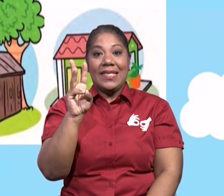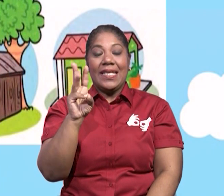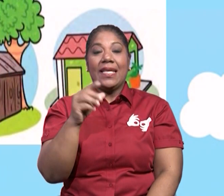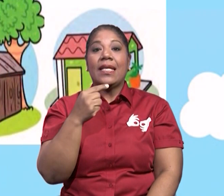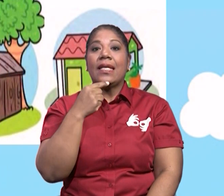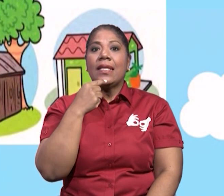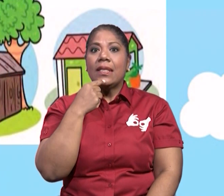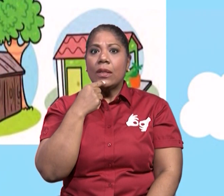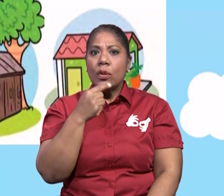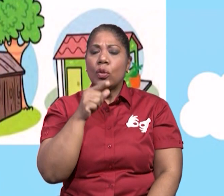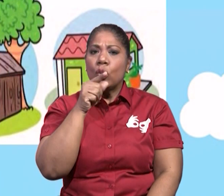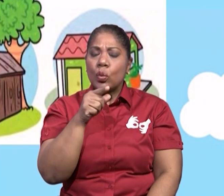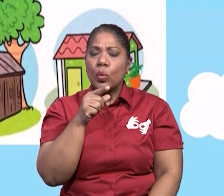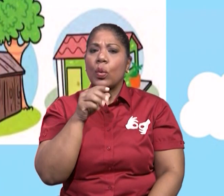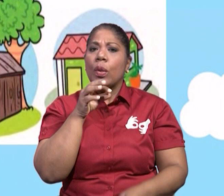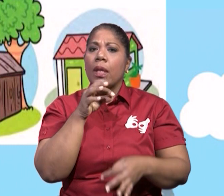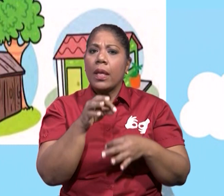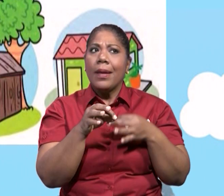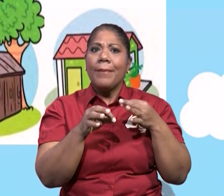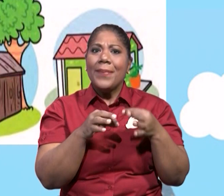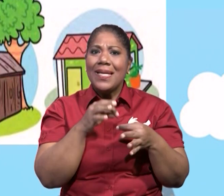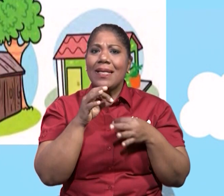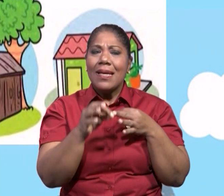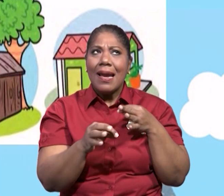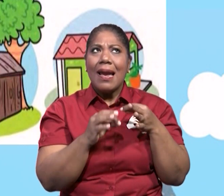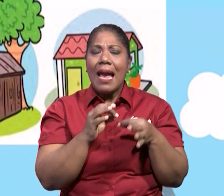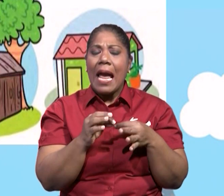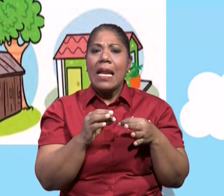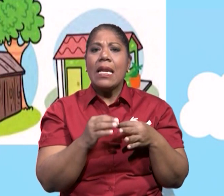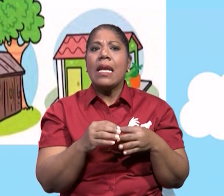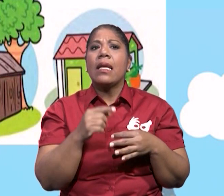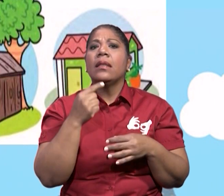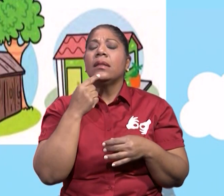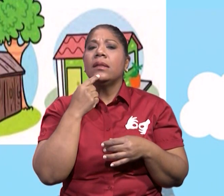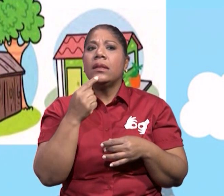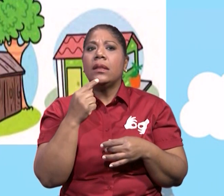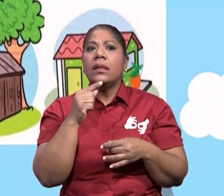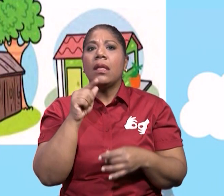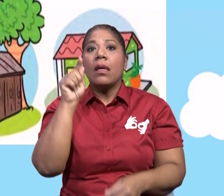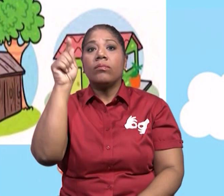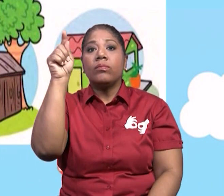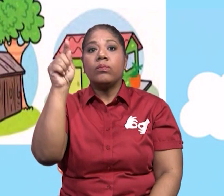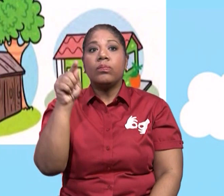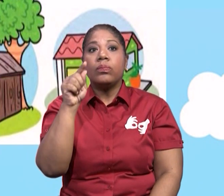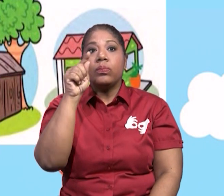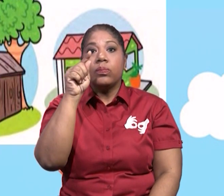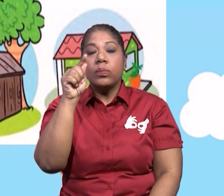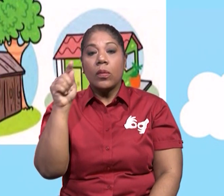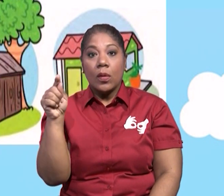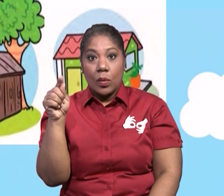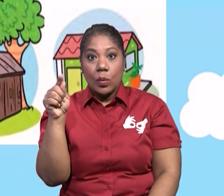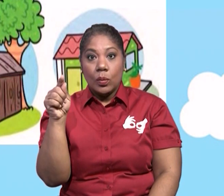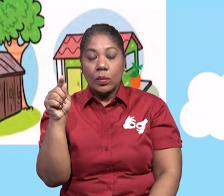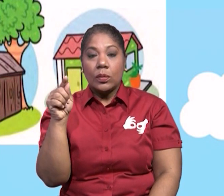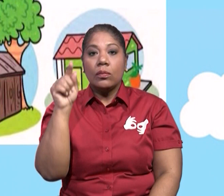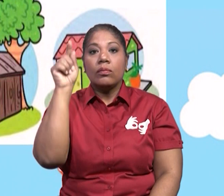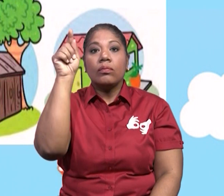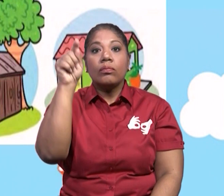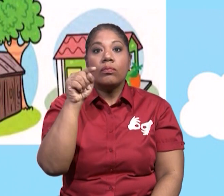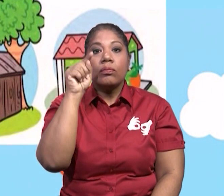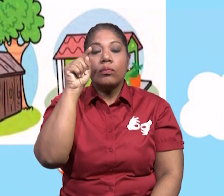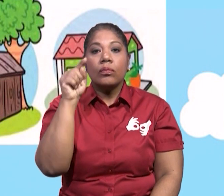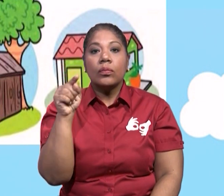información y luego indíquele que coloque una cruz. Acá tienen que colocar una cruz